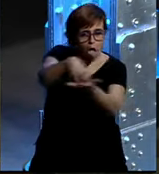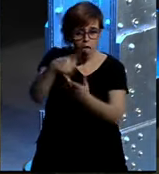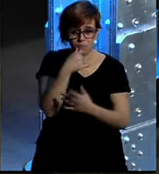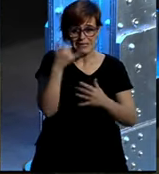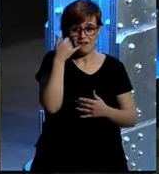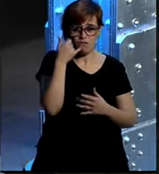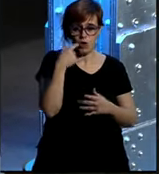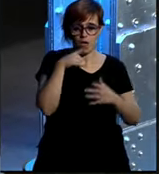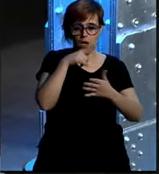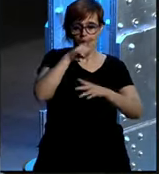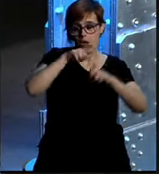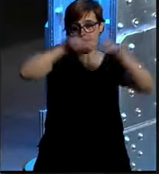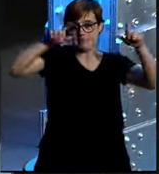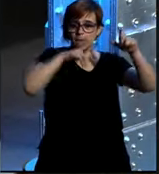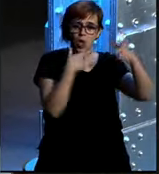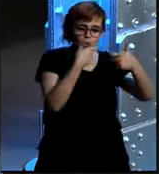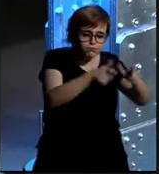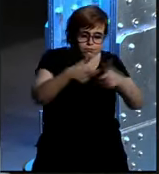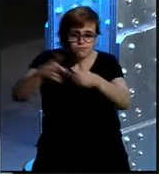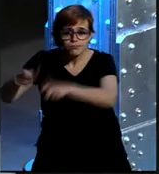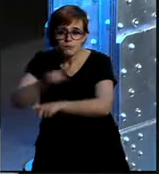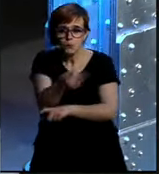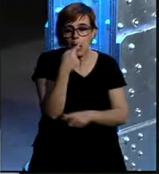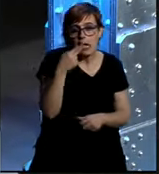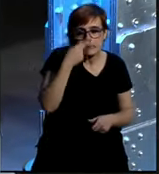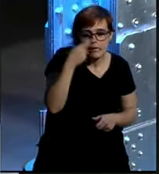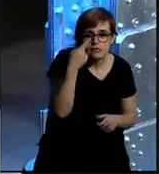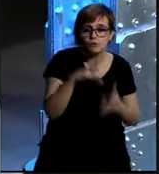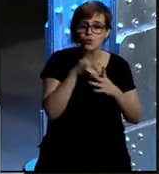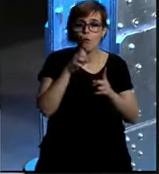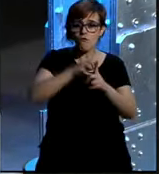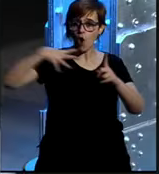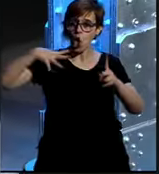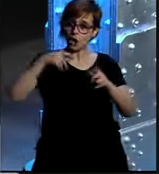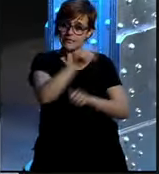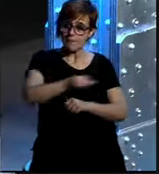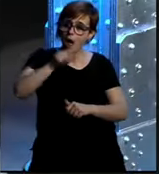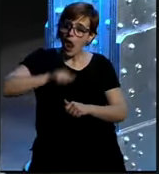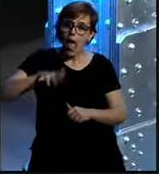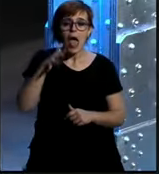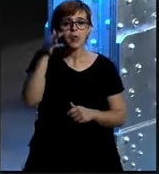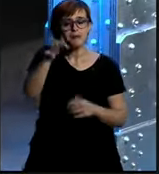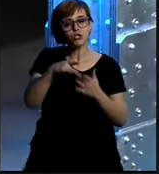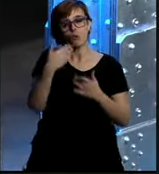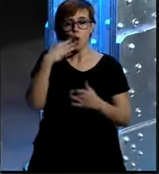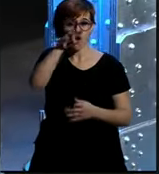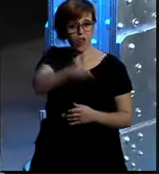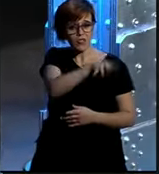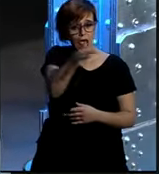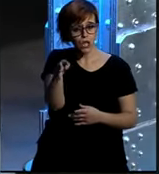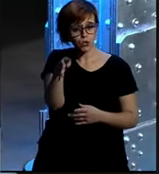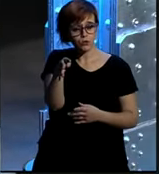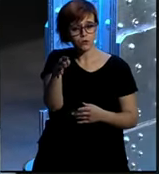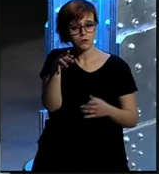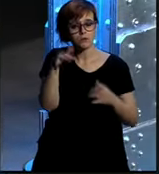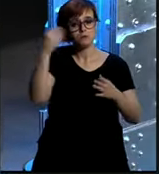quieren tener algún presencia o lanzar algún mensaje tenemos un foro semanal y tenemos una especie de óptico de calendario hemos